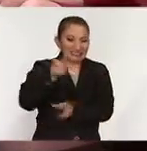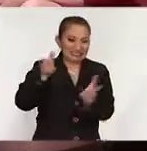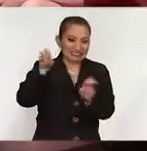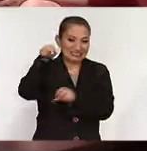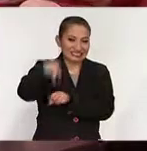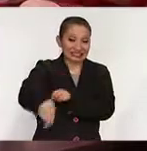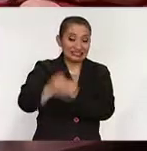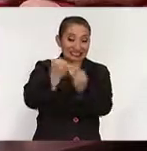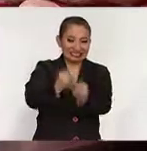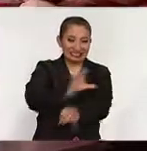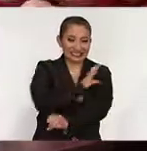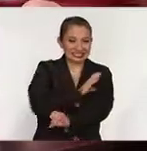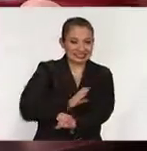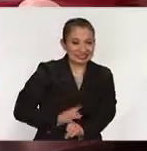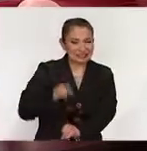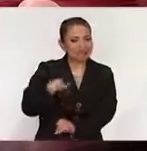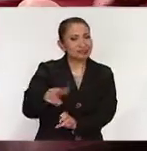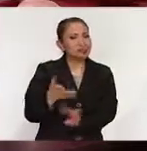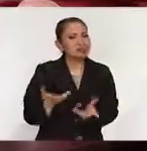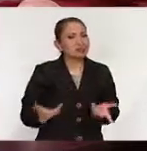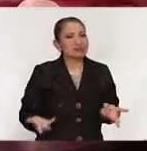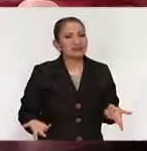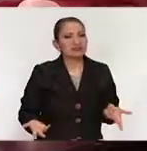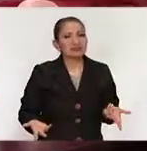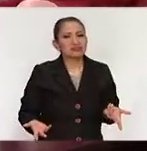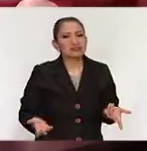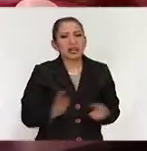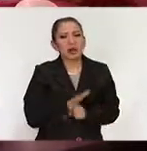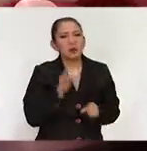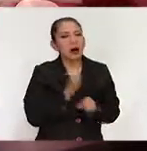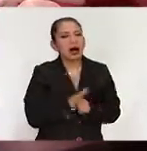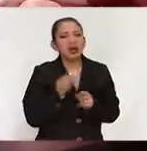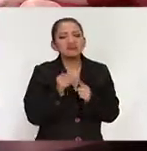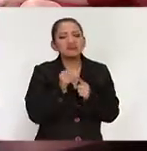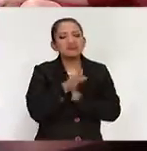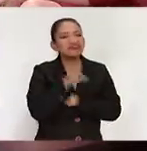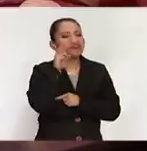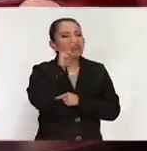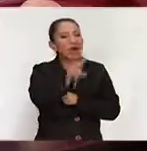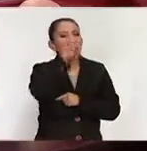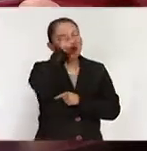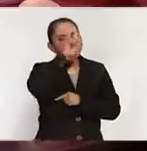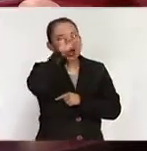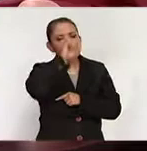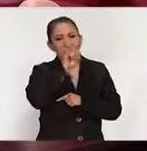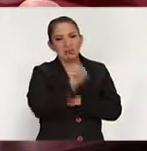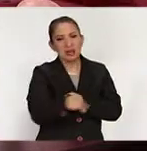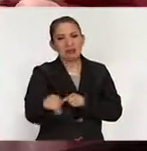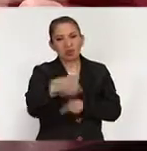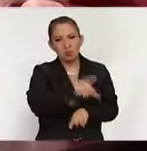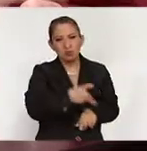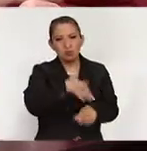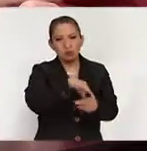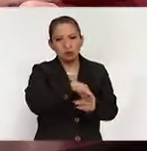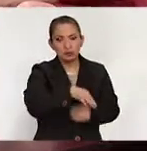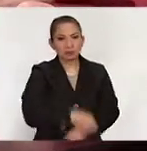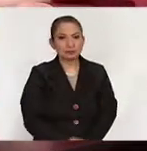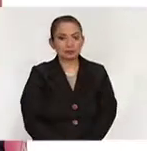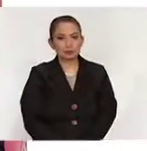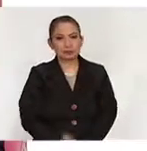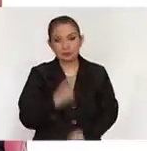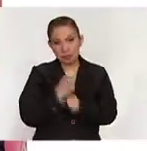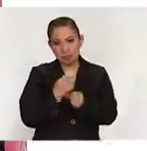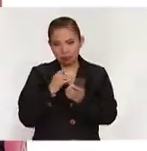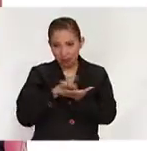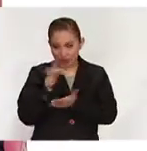respecto a los independientes, de qué, cuál es el impacto que tú ves como consejero del proceso electoral. Bueno, pues